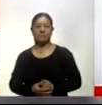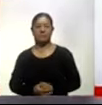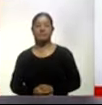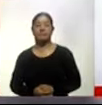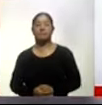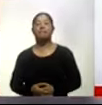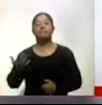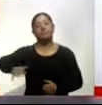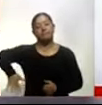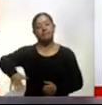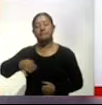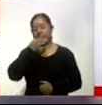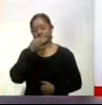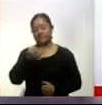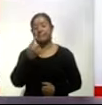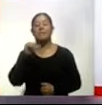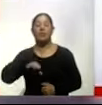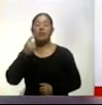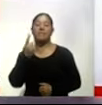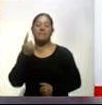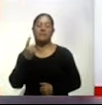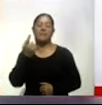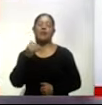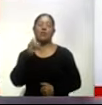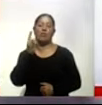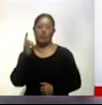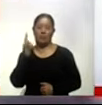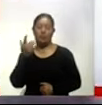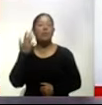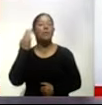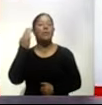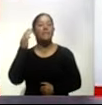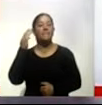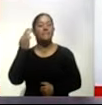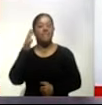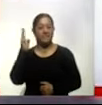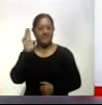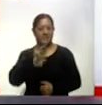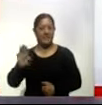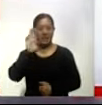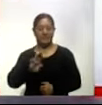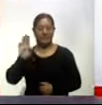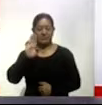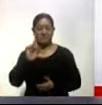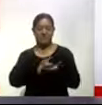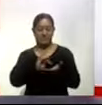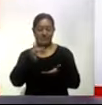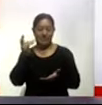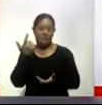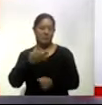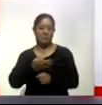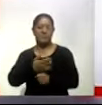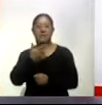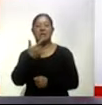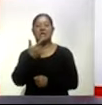Ya le decía hace un momento que es uno de julio, miércoles. Gracias por iniciar este mes, el séptimo mes de